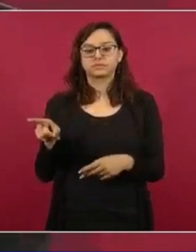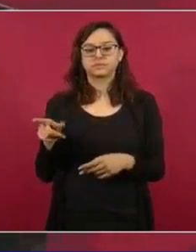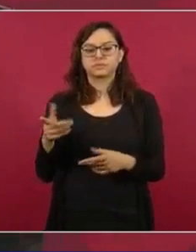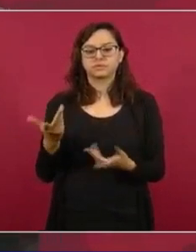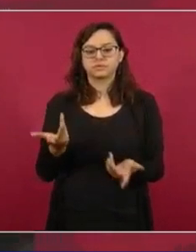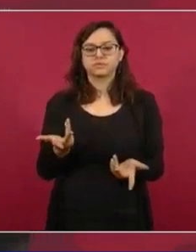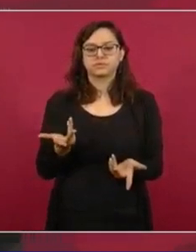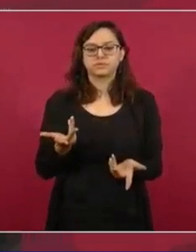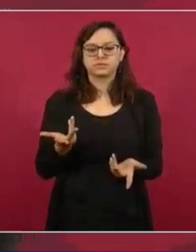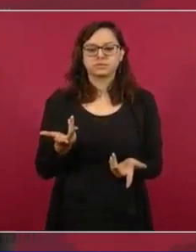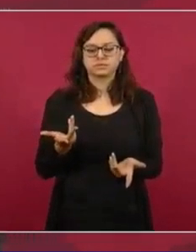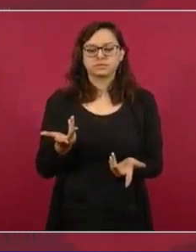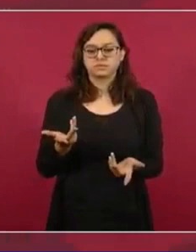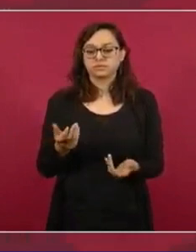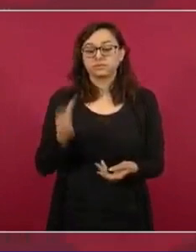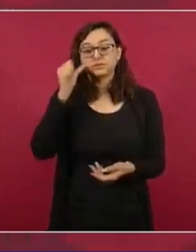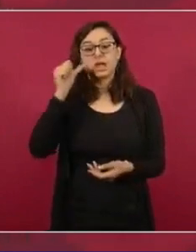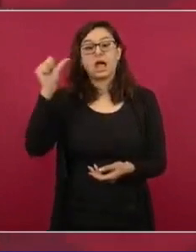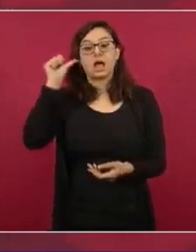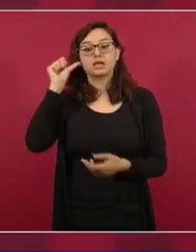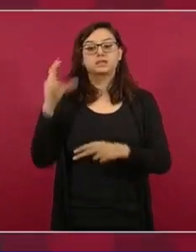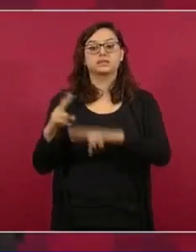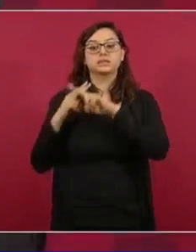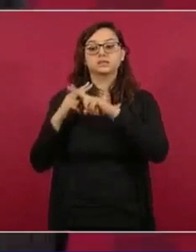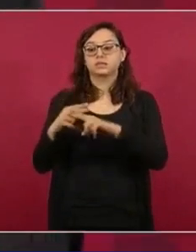cierto, se cumplieron 17 años,